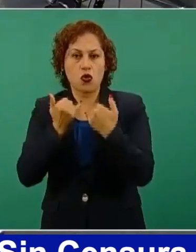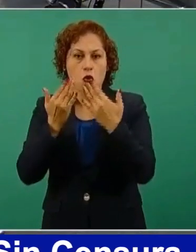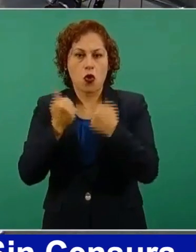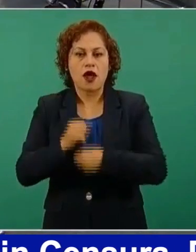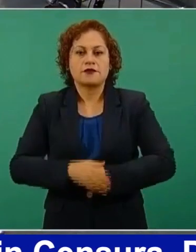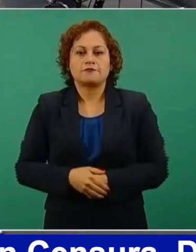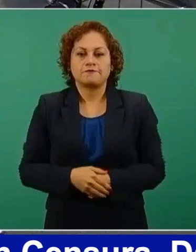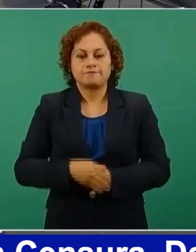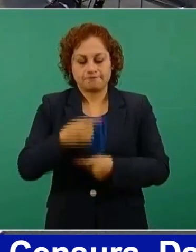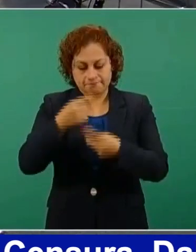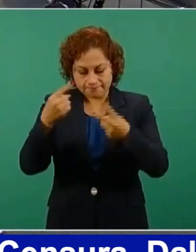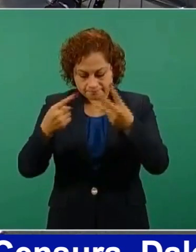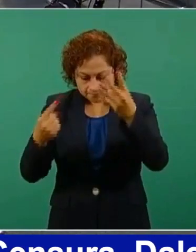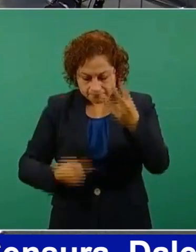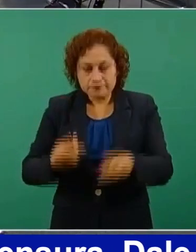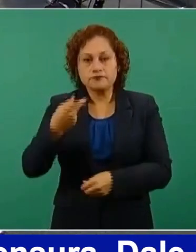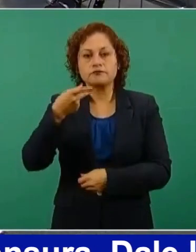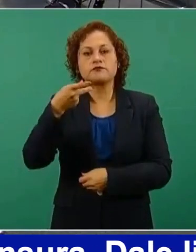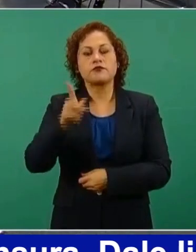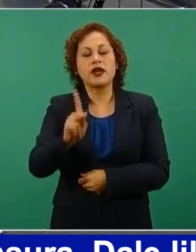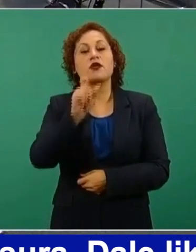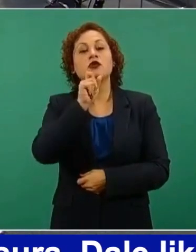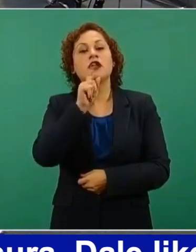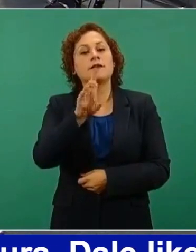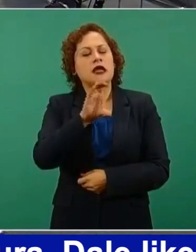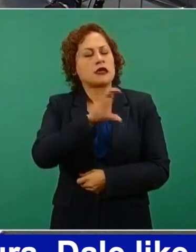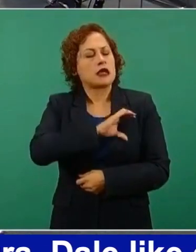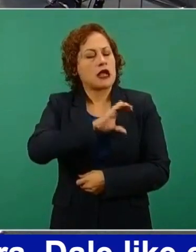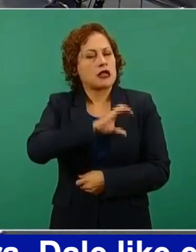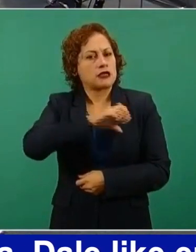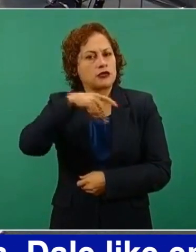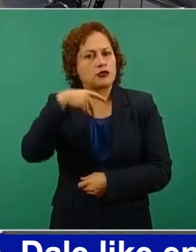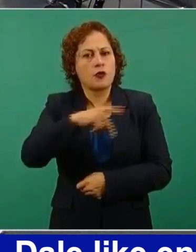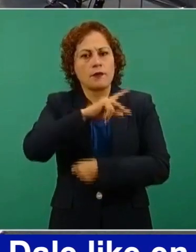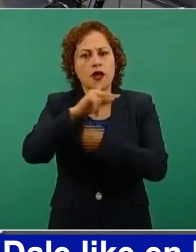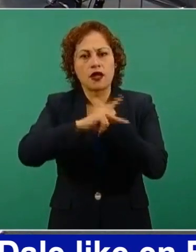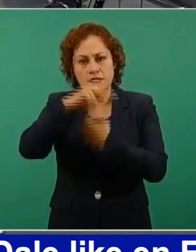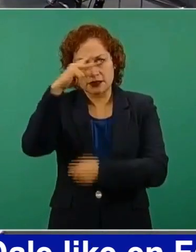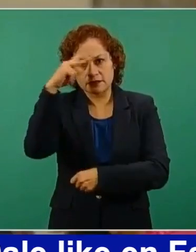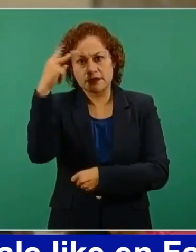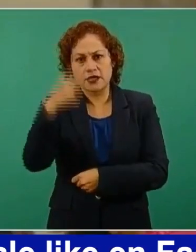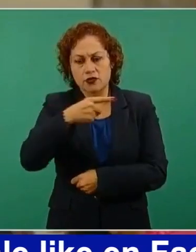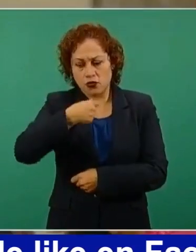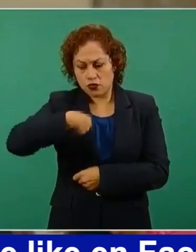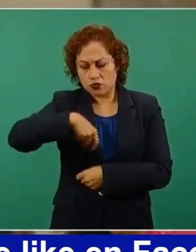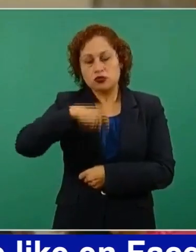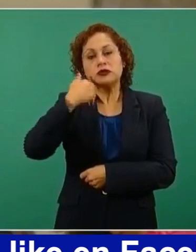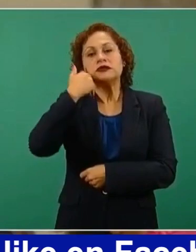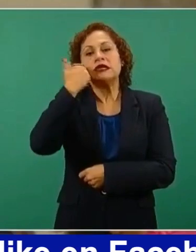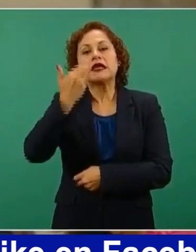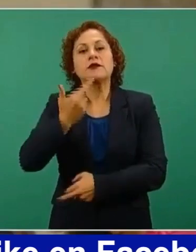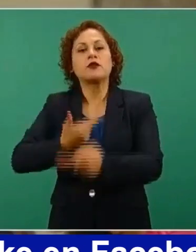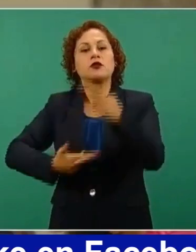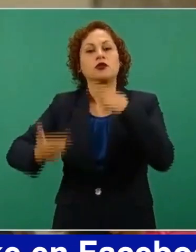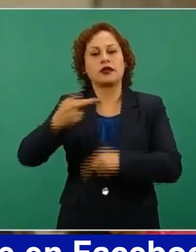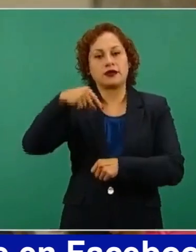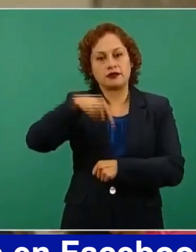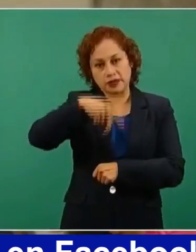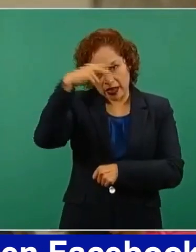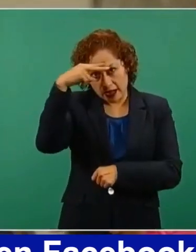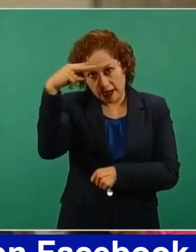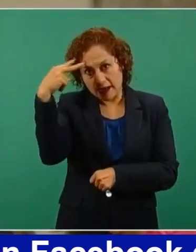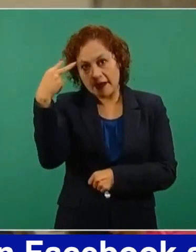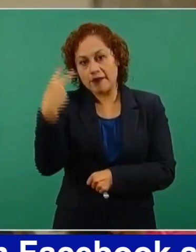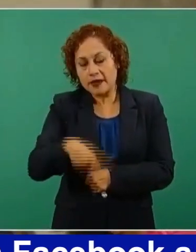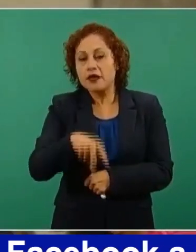por el amor a nuestra patria, a muchos nos gustaría estar de retorno y nuevamente hacer una vida